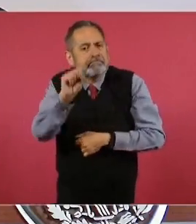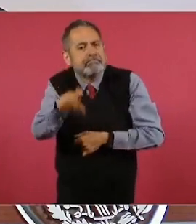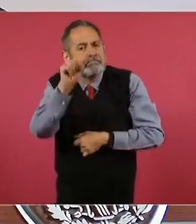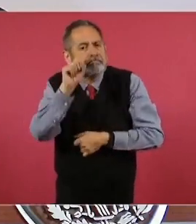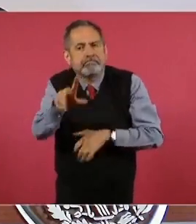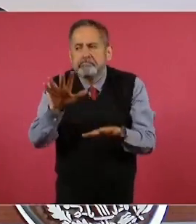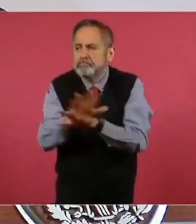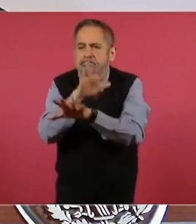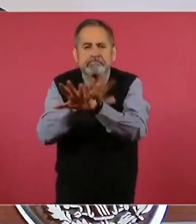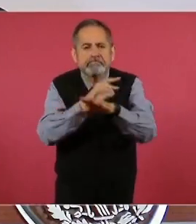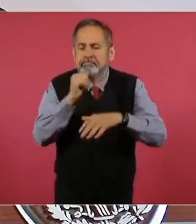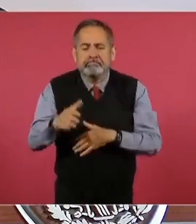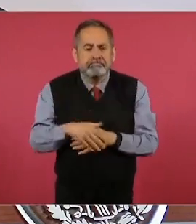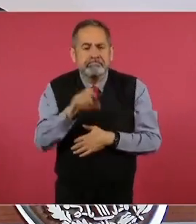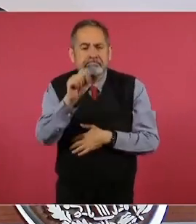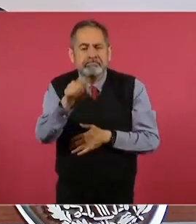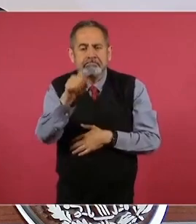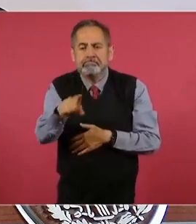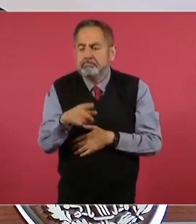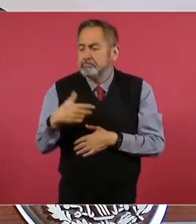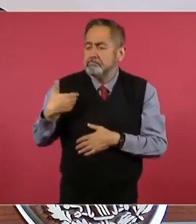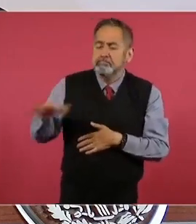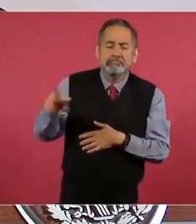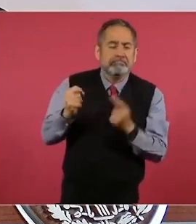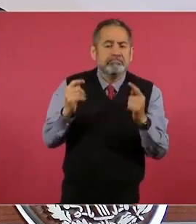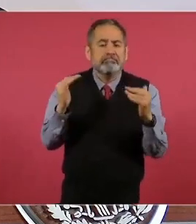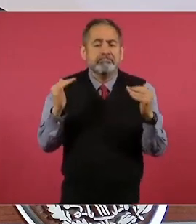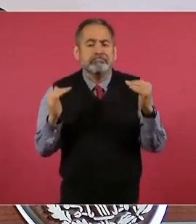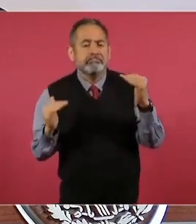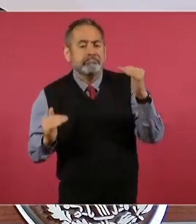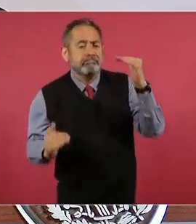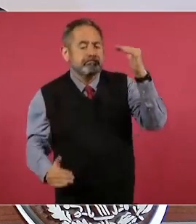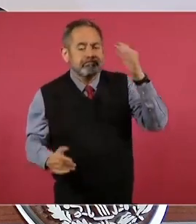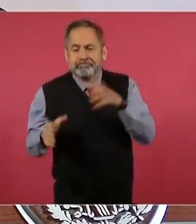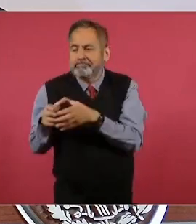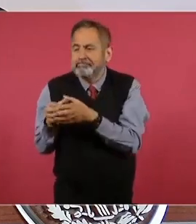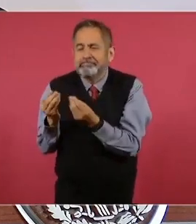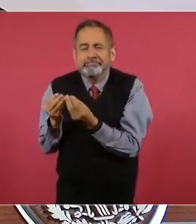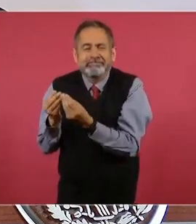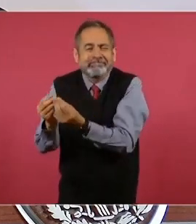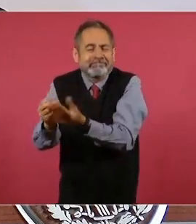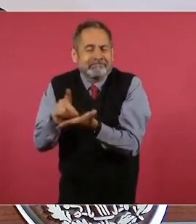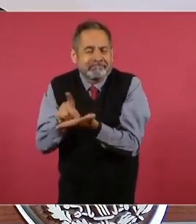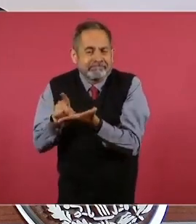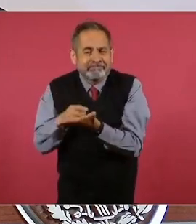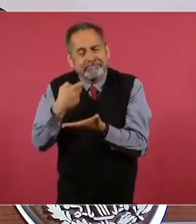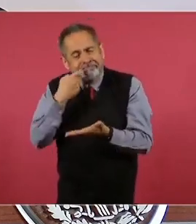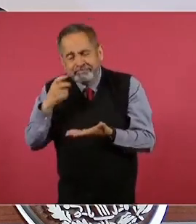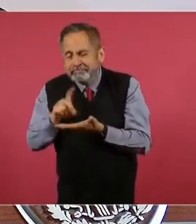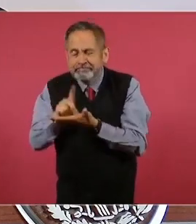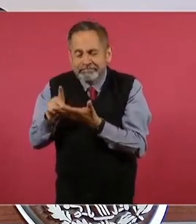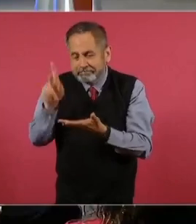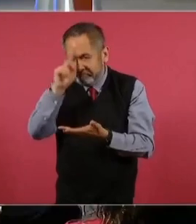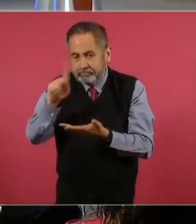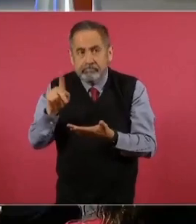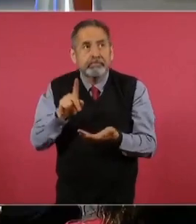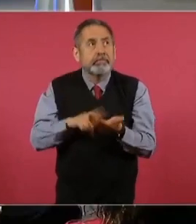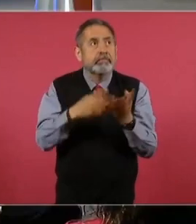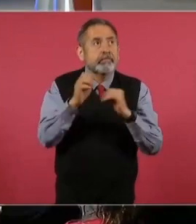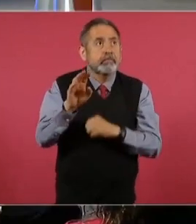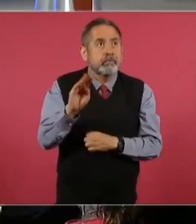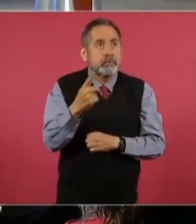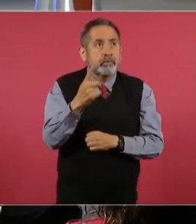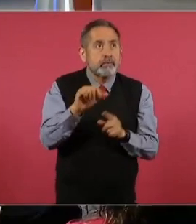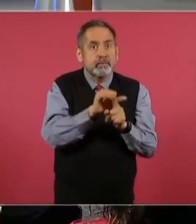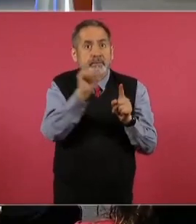se generó desigualdad, aumento de delitos y consumo de drogas. De 1991 a